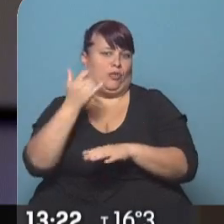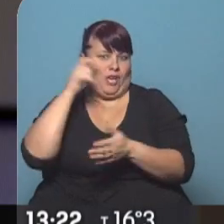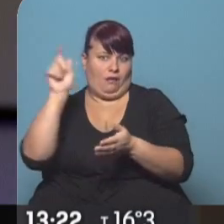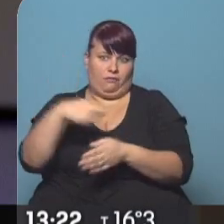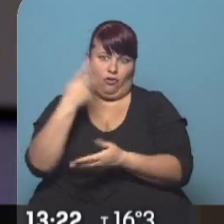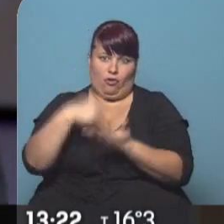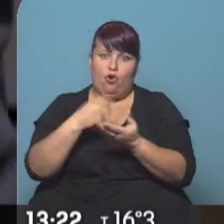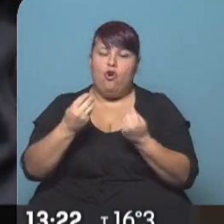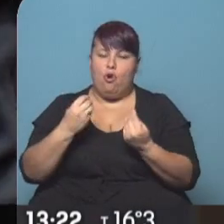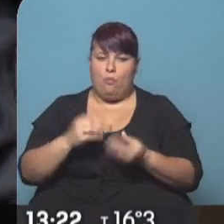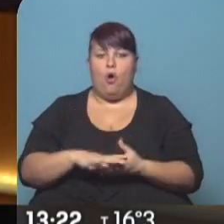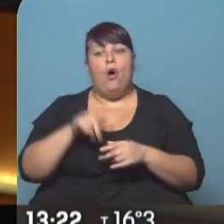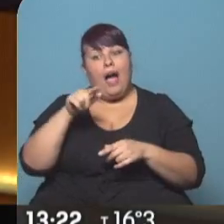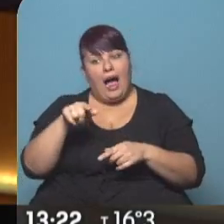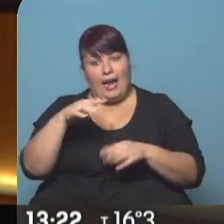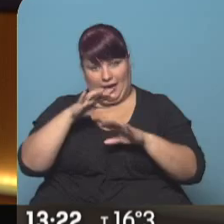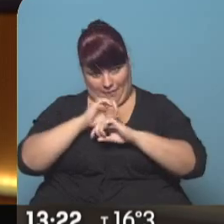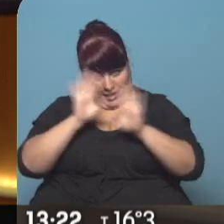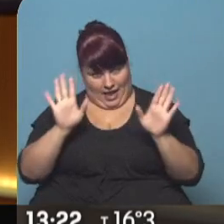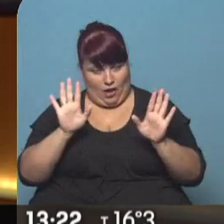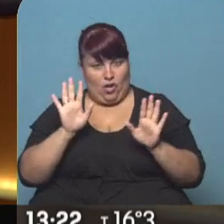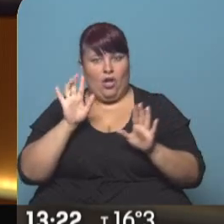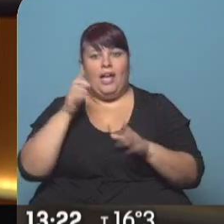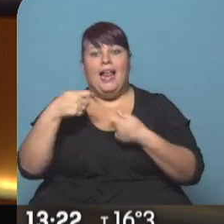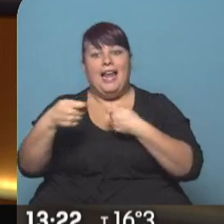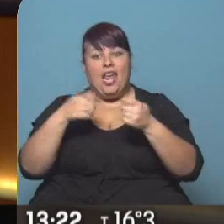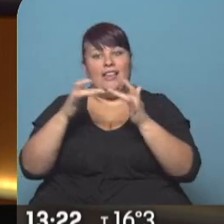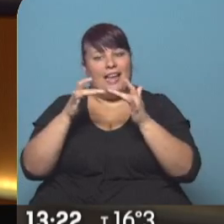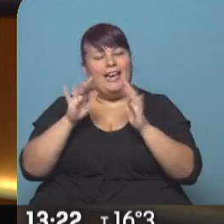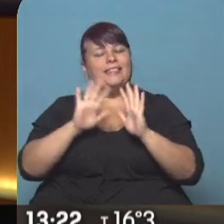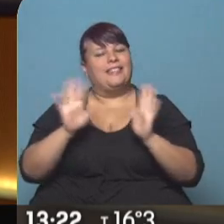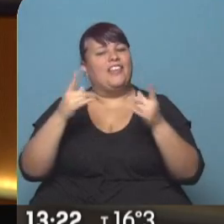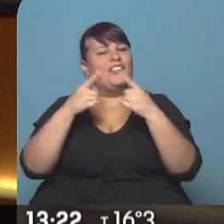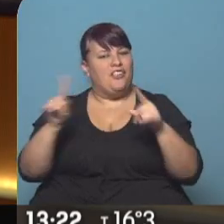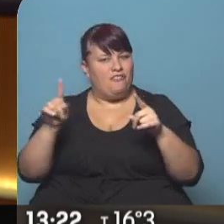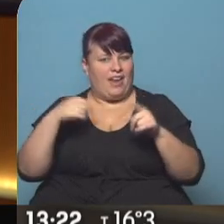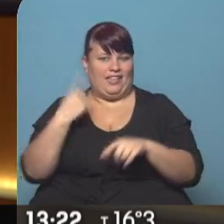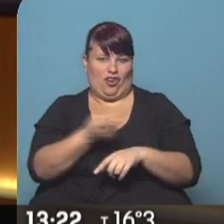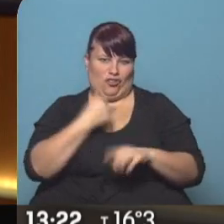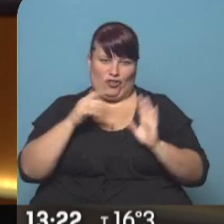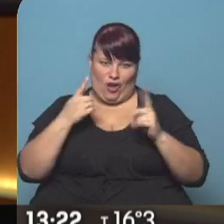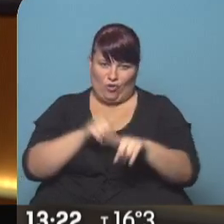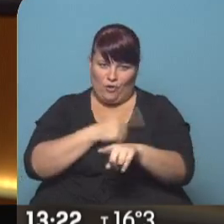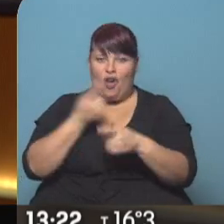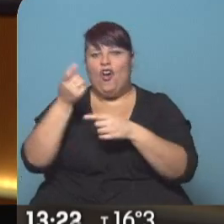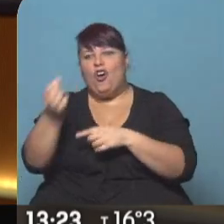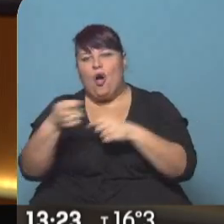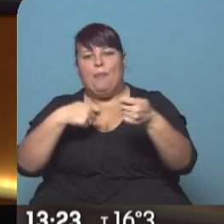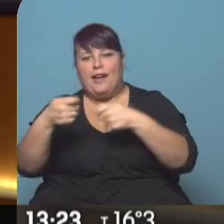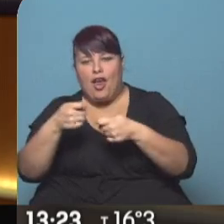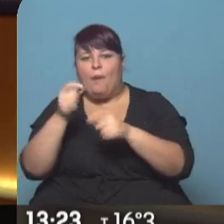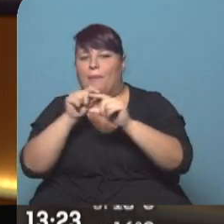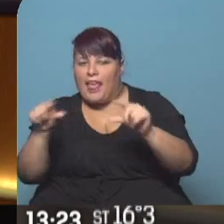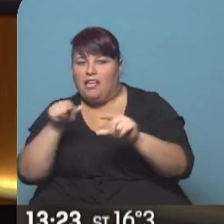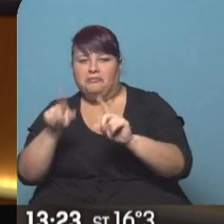las cobró. ¿Qué hacemos? Bueno, ahí hay que entender algo. El comercio electrónico es un comercio distinto al que estamos acostumbrados. Íbamos a comprar un local, estaba